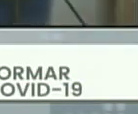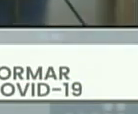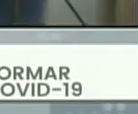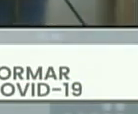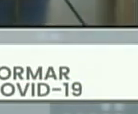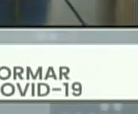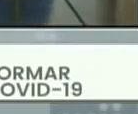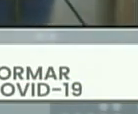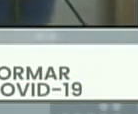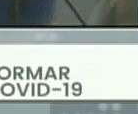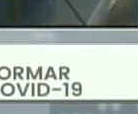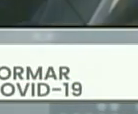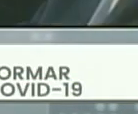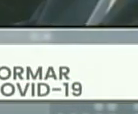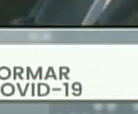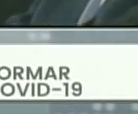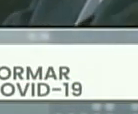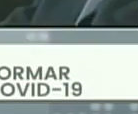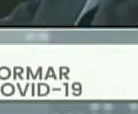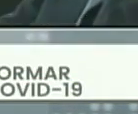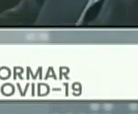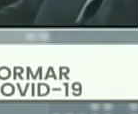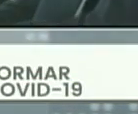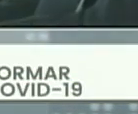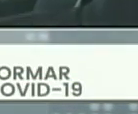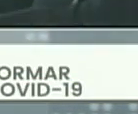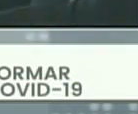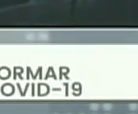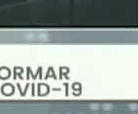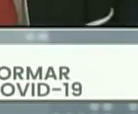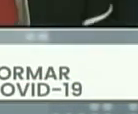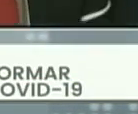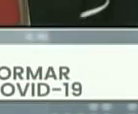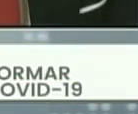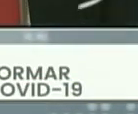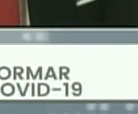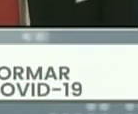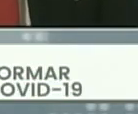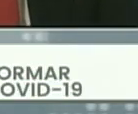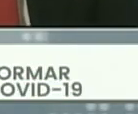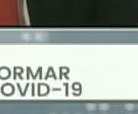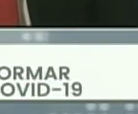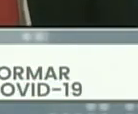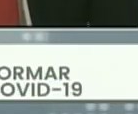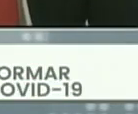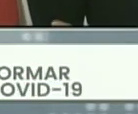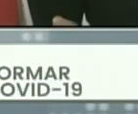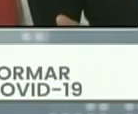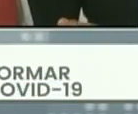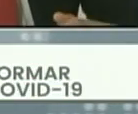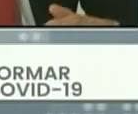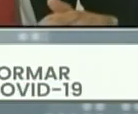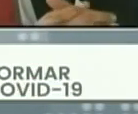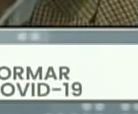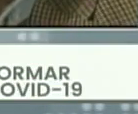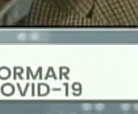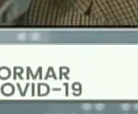nos dieron casi las 10 11 de la noche tuve en la casona desde el mediodía